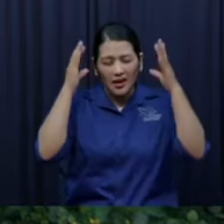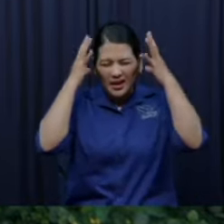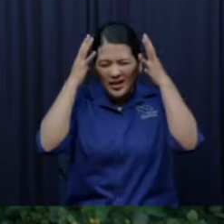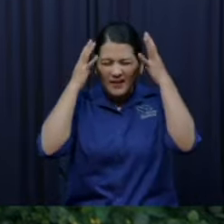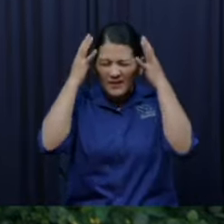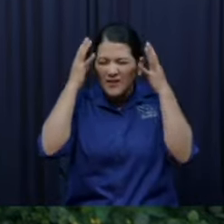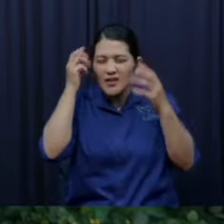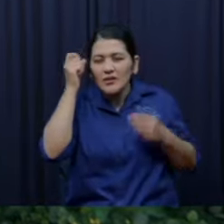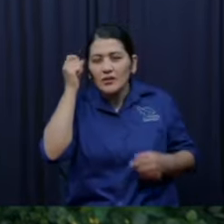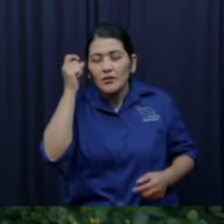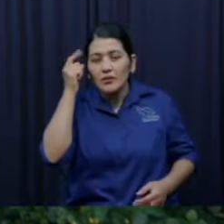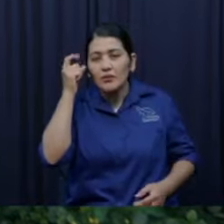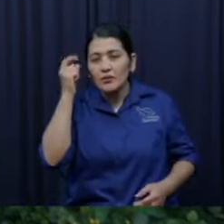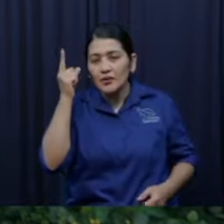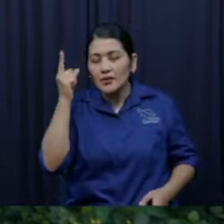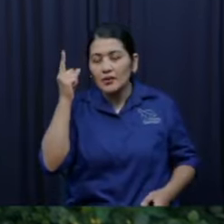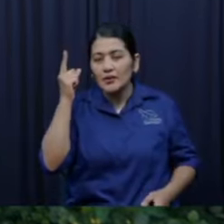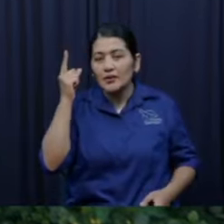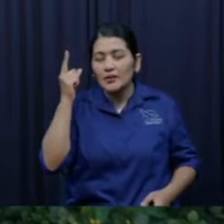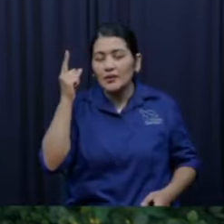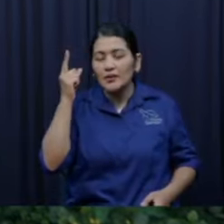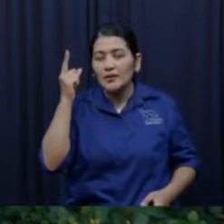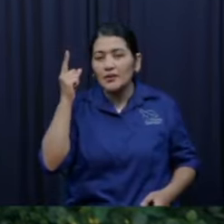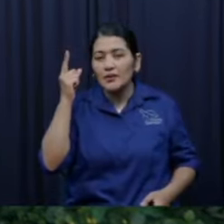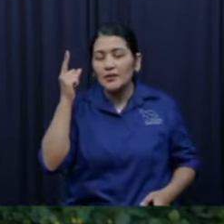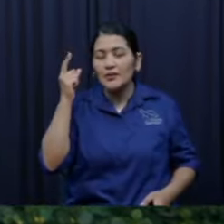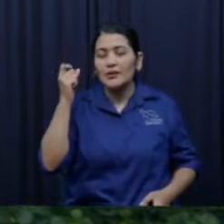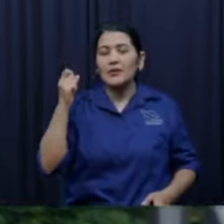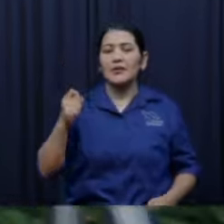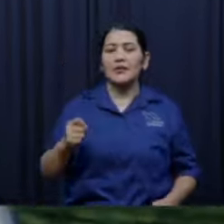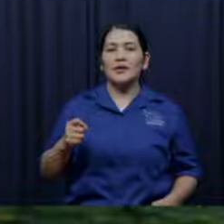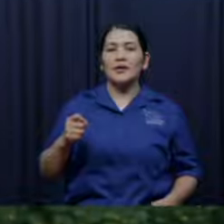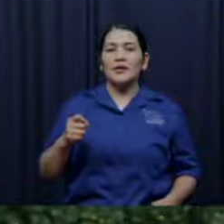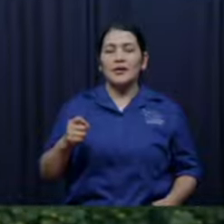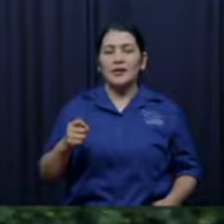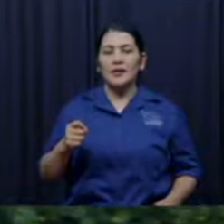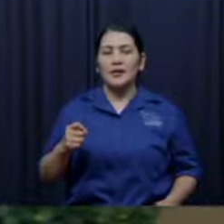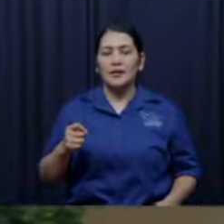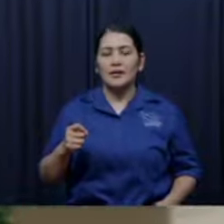biblia hermano hermano doctor le dice usted al doctor para que no me duela la cabeza